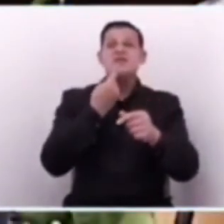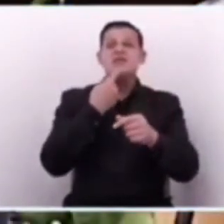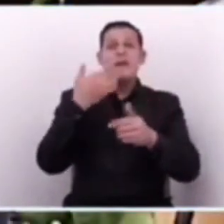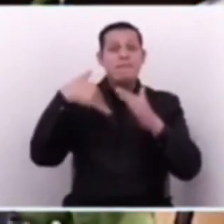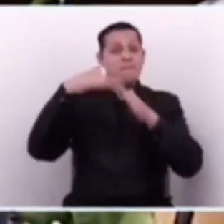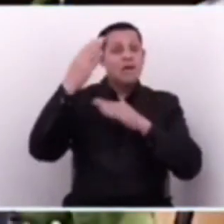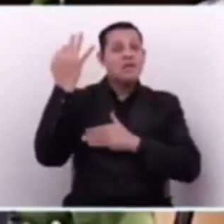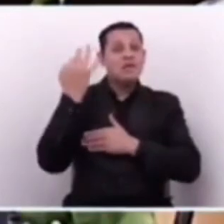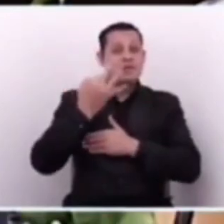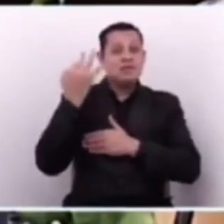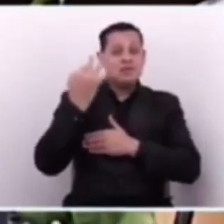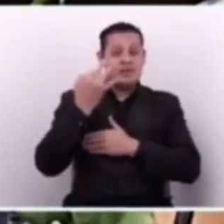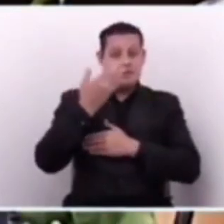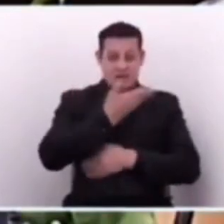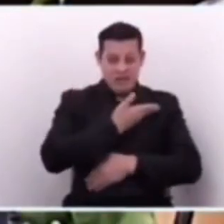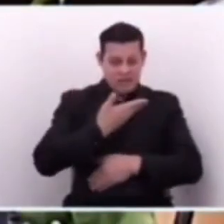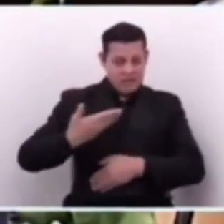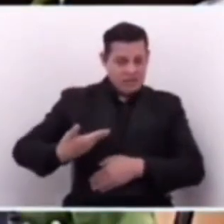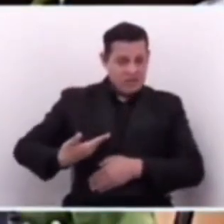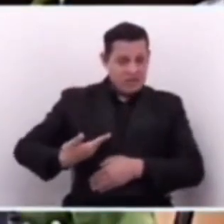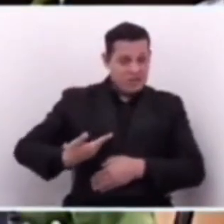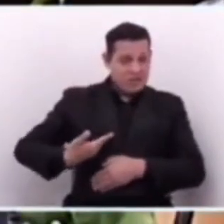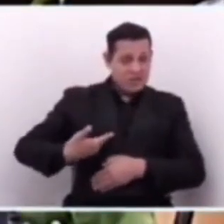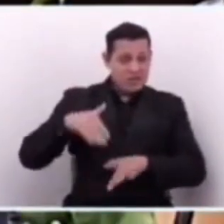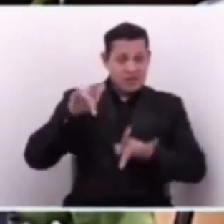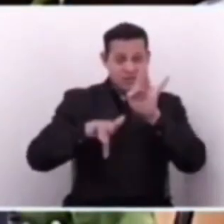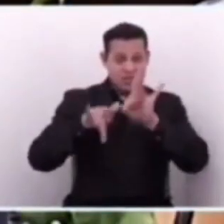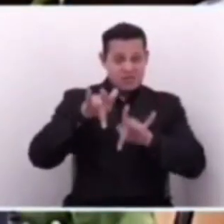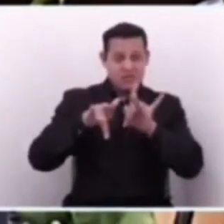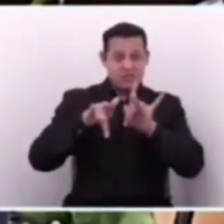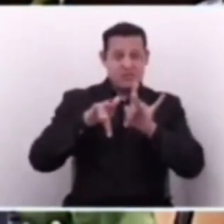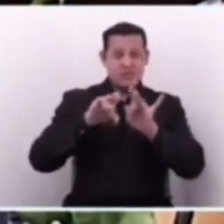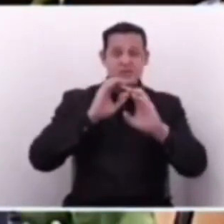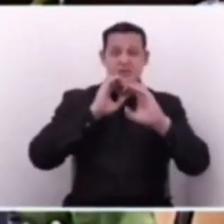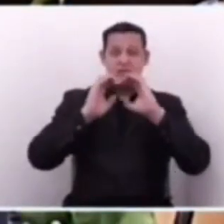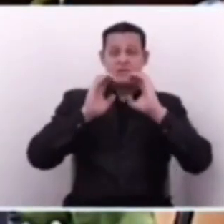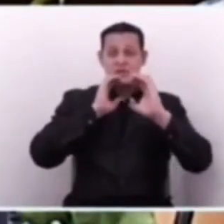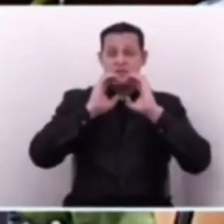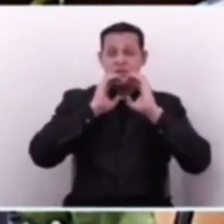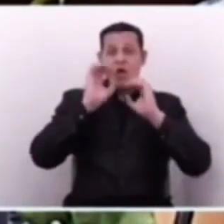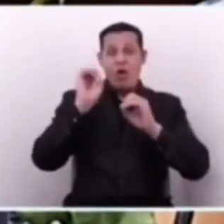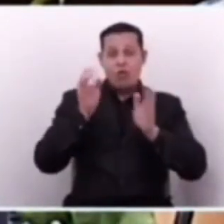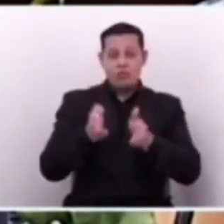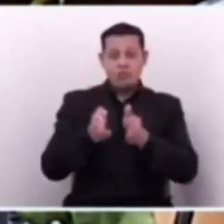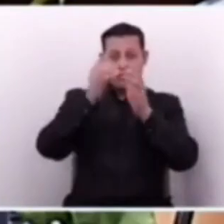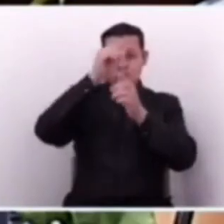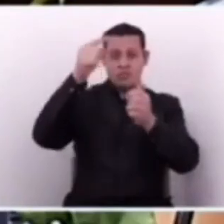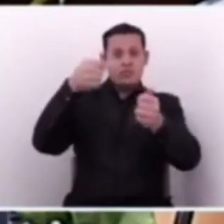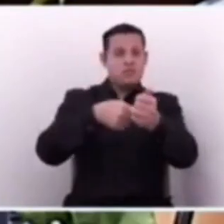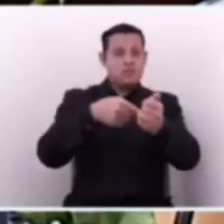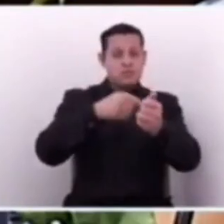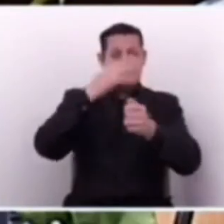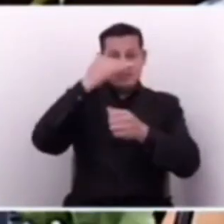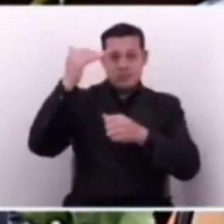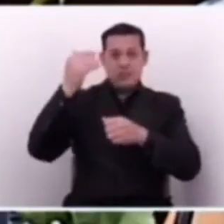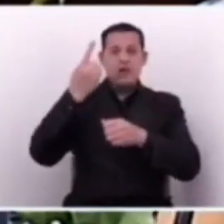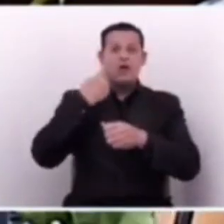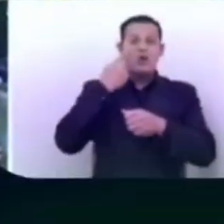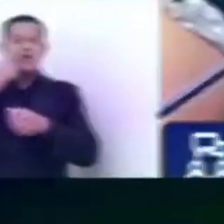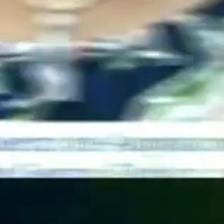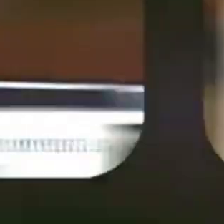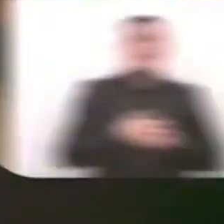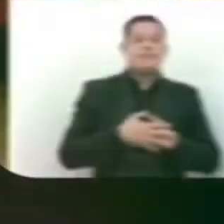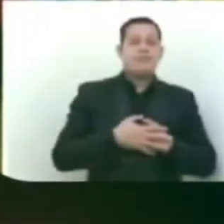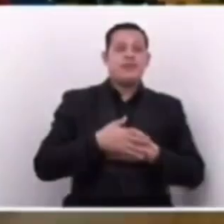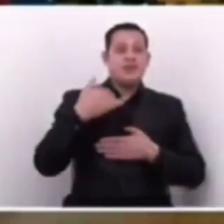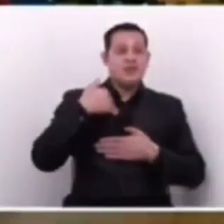tendrá más necesidades? ¿La presidencia de la república, la secretaría de prensa o los hospitales nacionales? ¿Dónde están